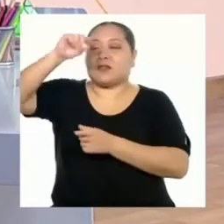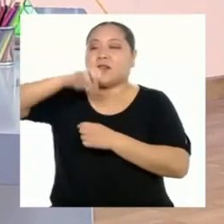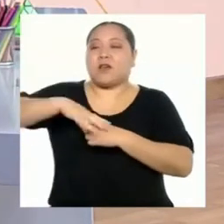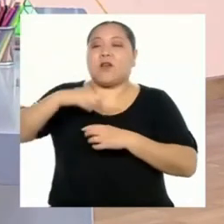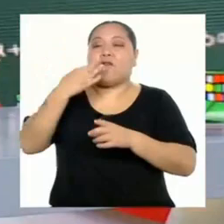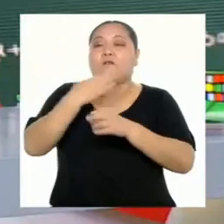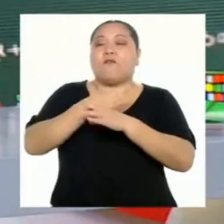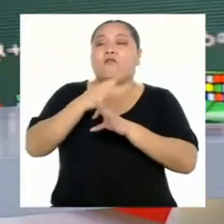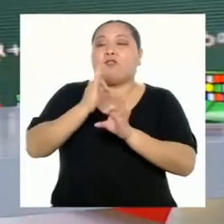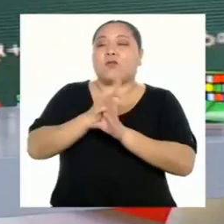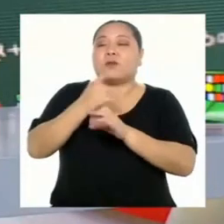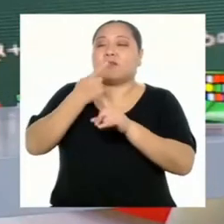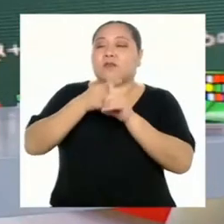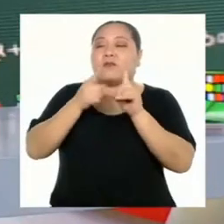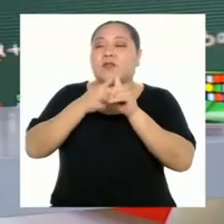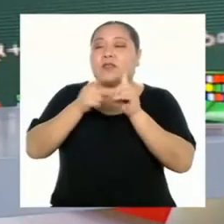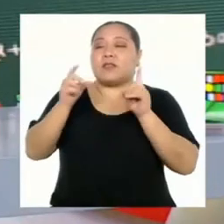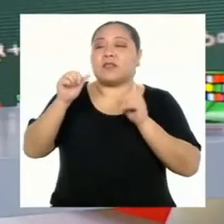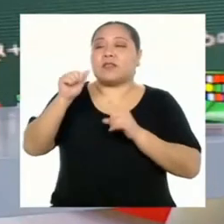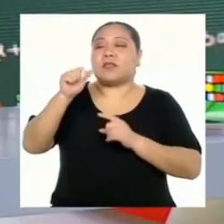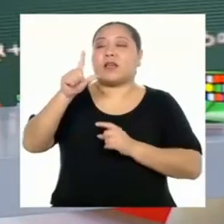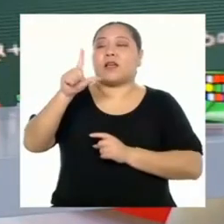algebraicos.